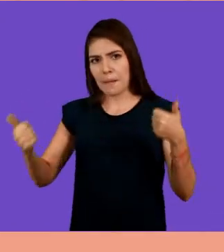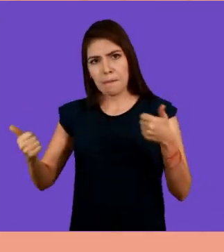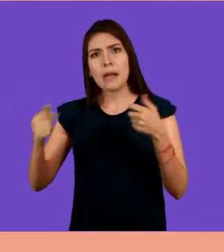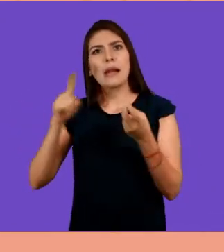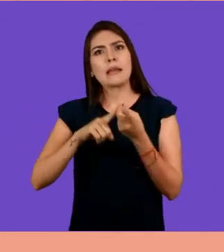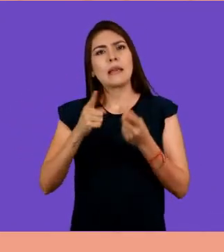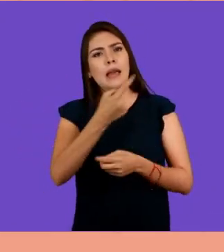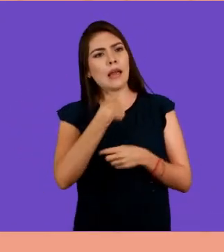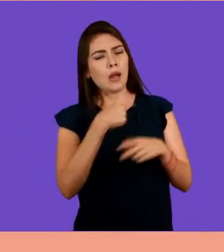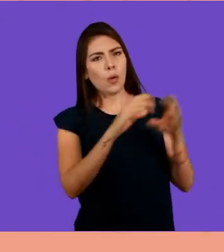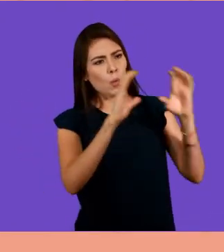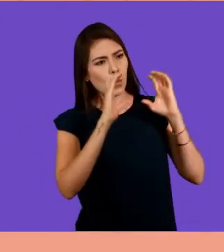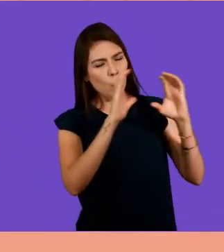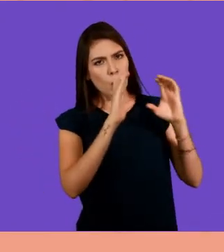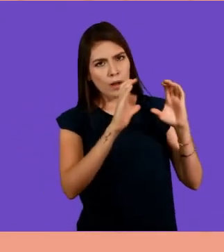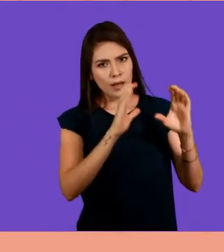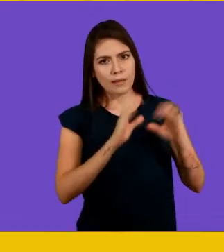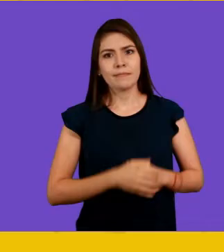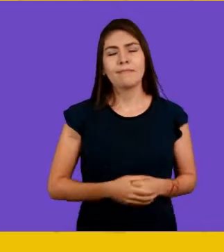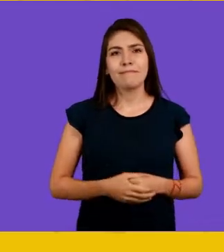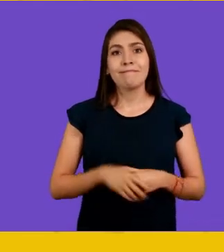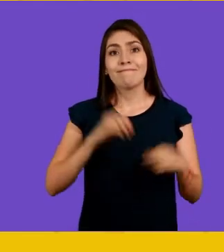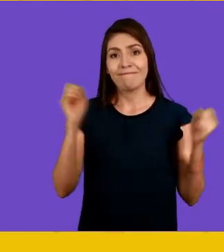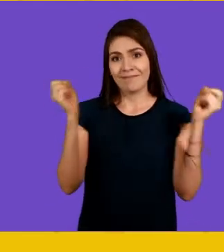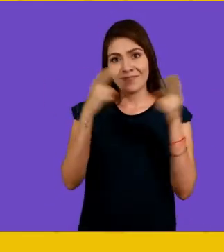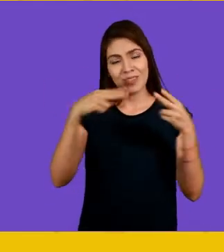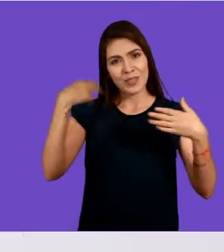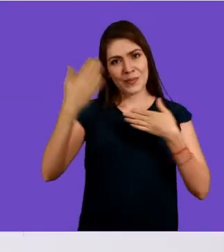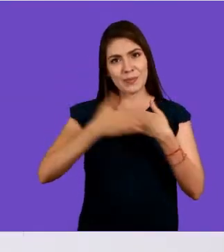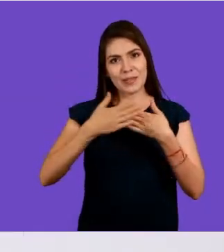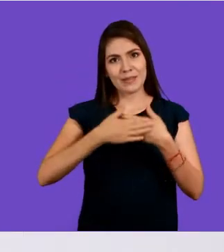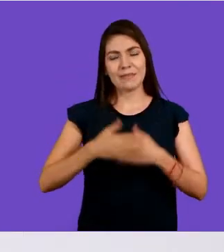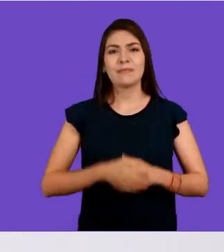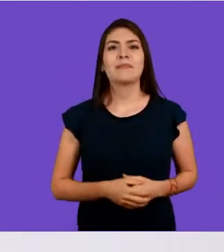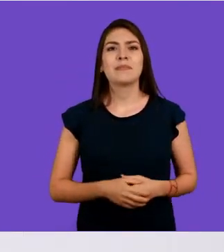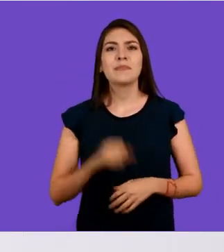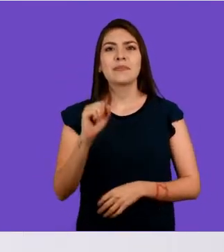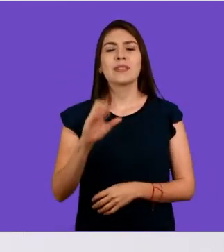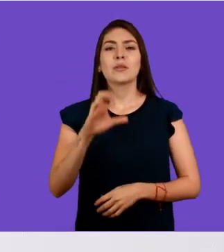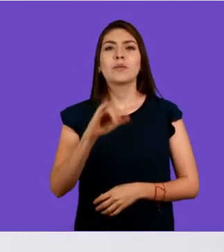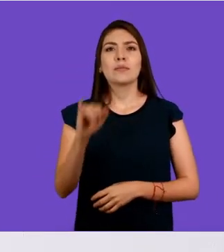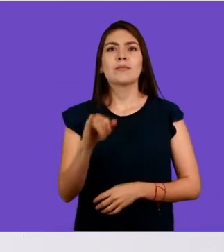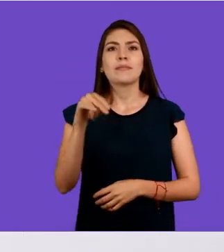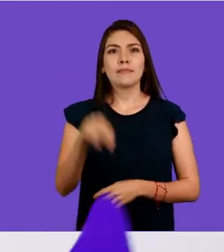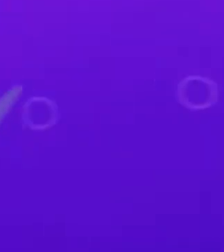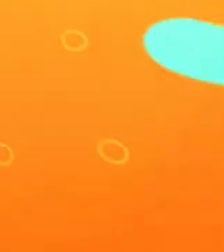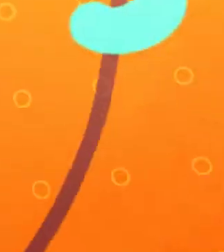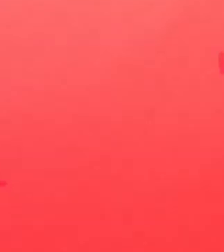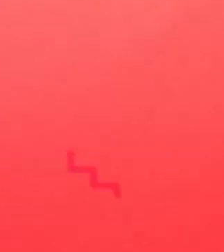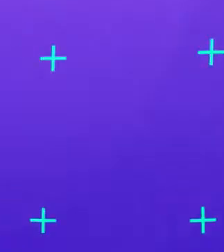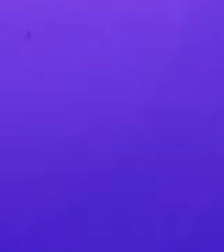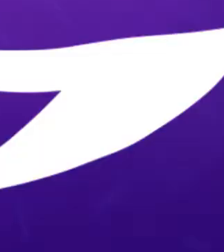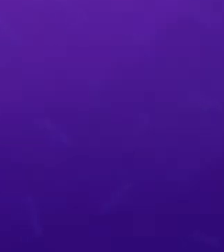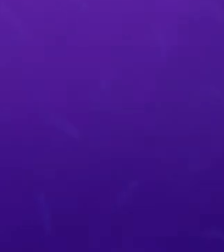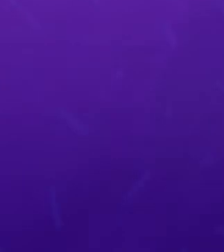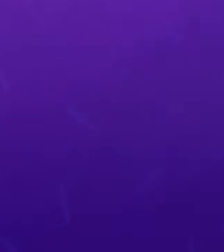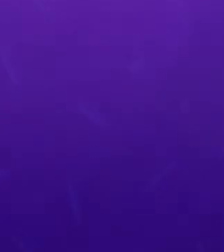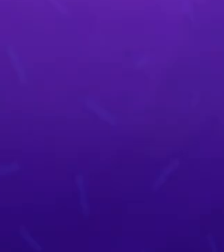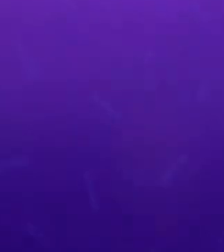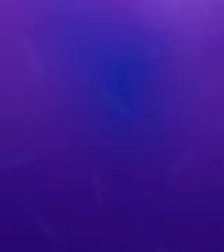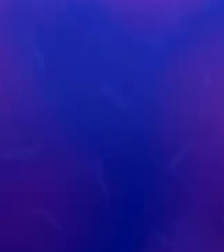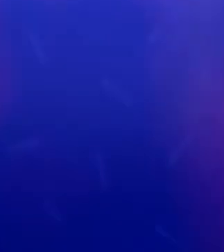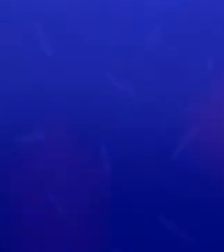alejarnos de quienes nos cuidan y protegen. ¡Esto me gusta! ¡Nos vemos! ¡Hasta la próxima! Suprema Corte, el